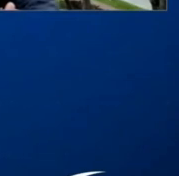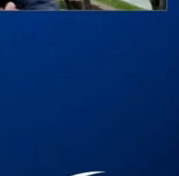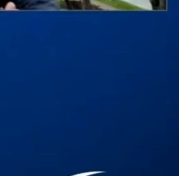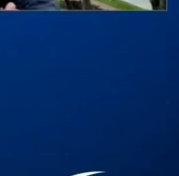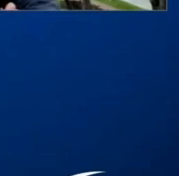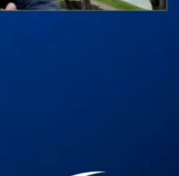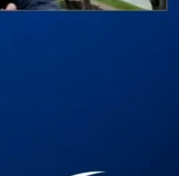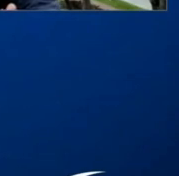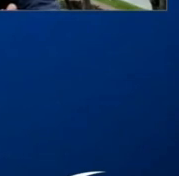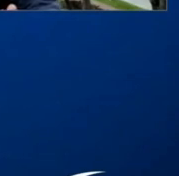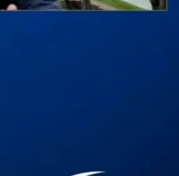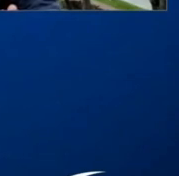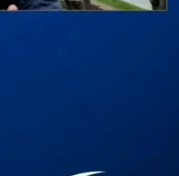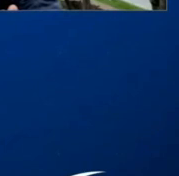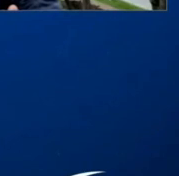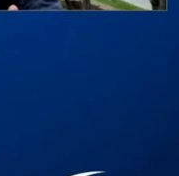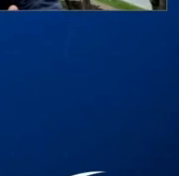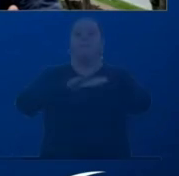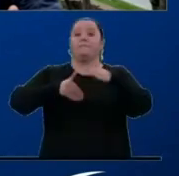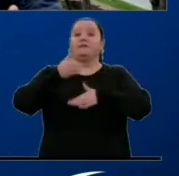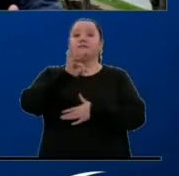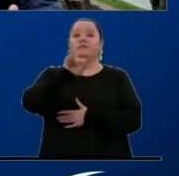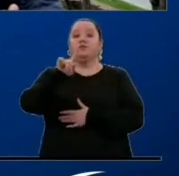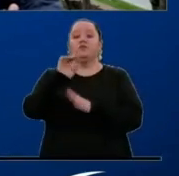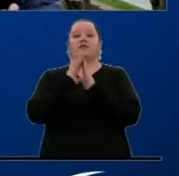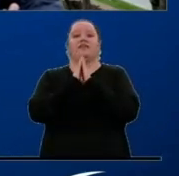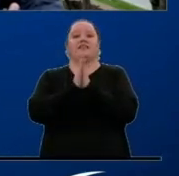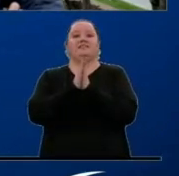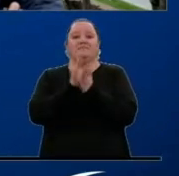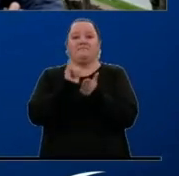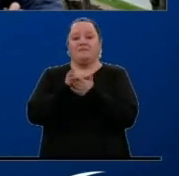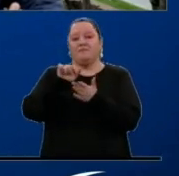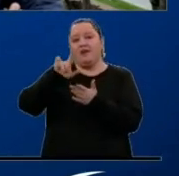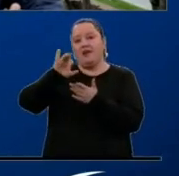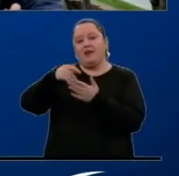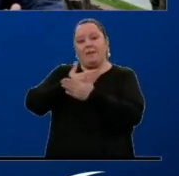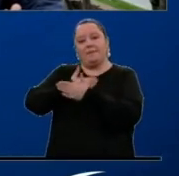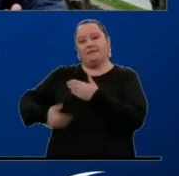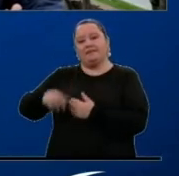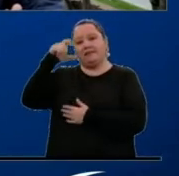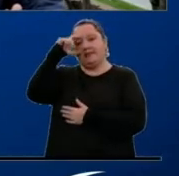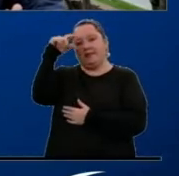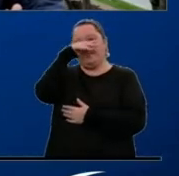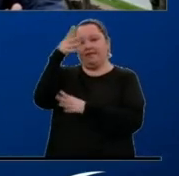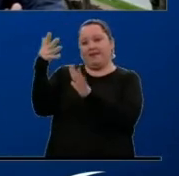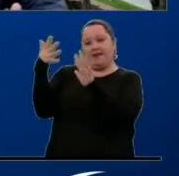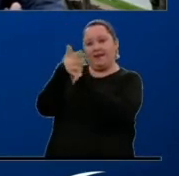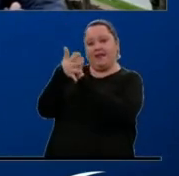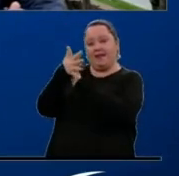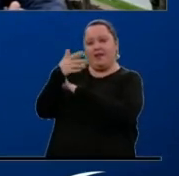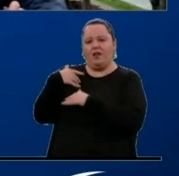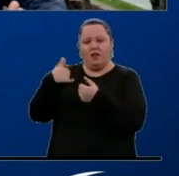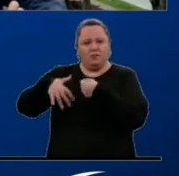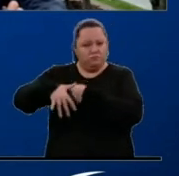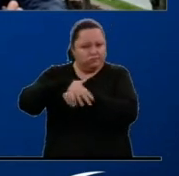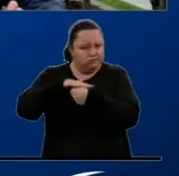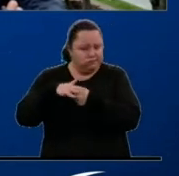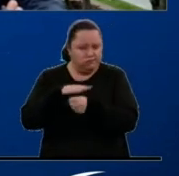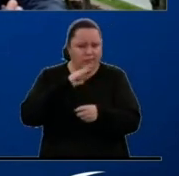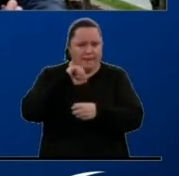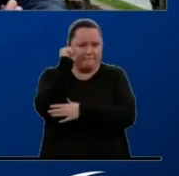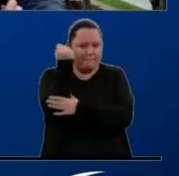que está sucediendo, y esto que arrancó el 31 de diciembre, Ariel, con este trino del presidente Petro. ¿Hay o no crisis en la mesa?